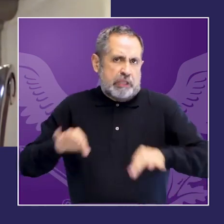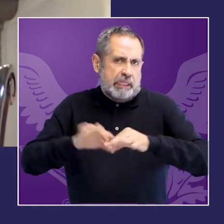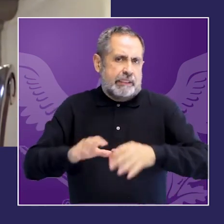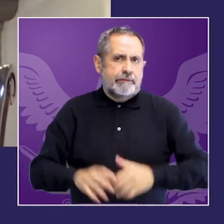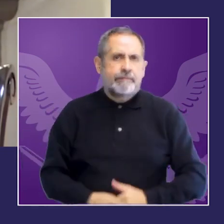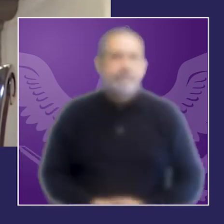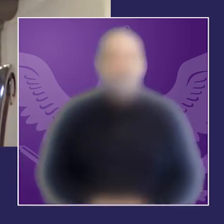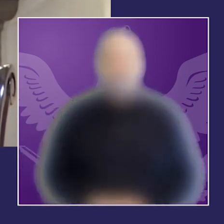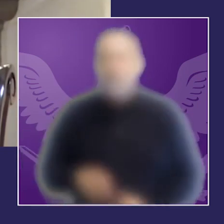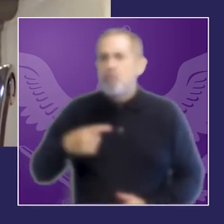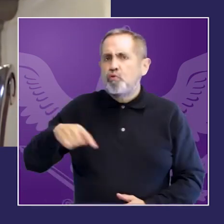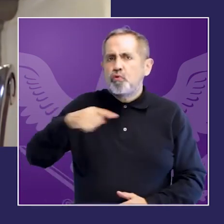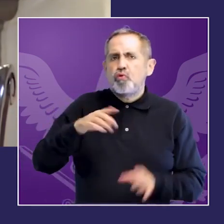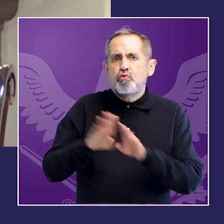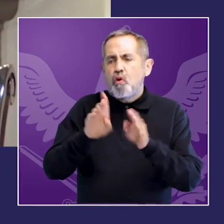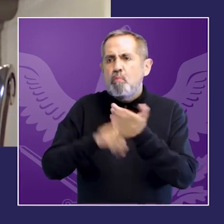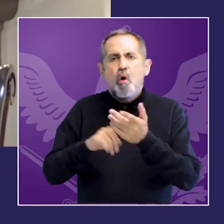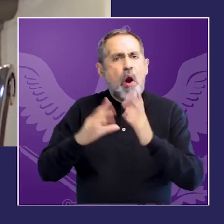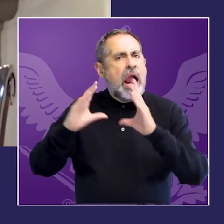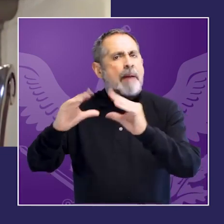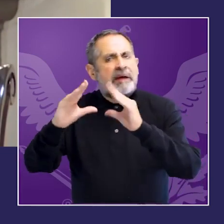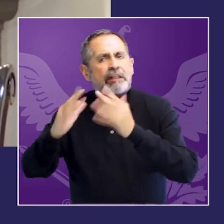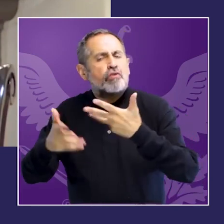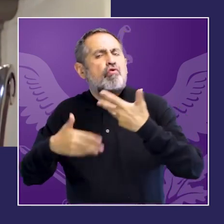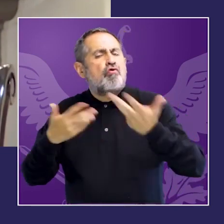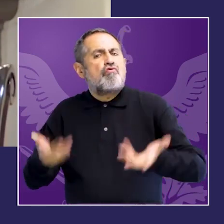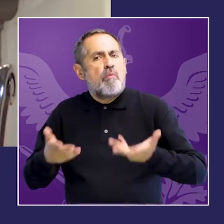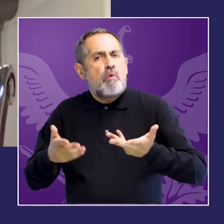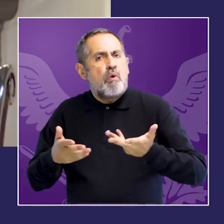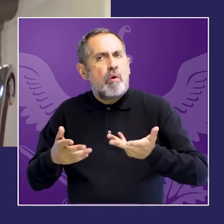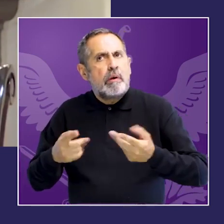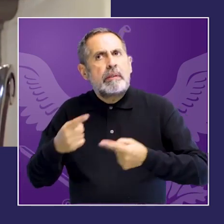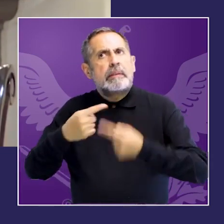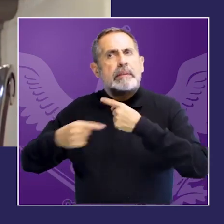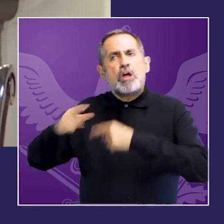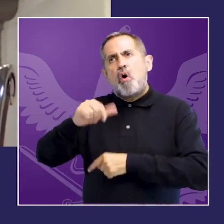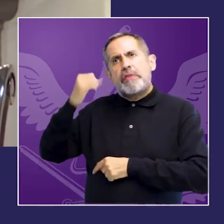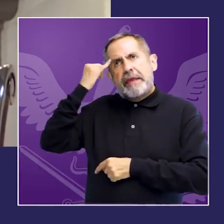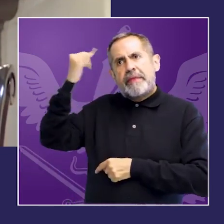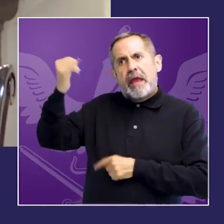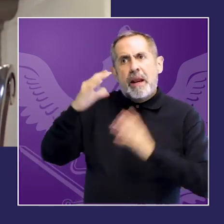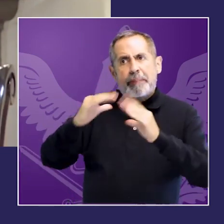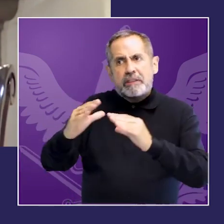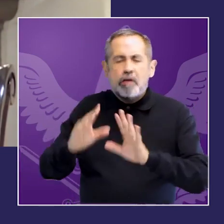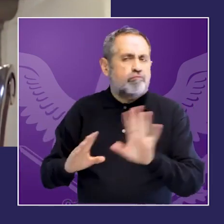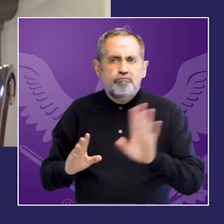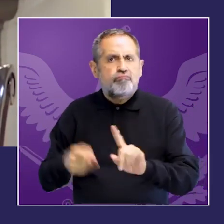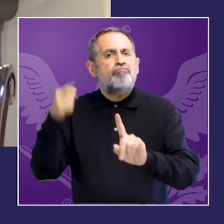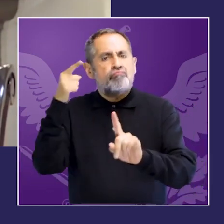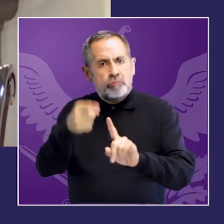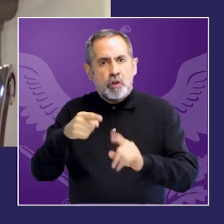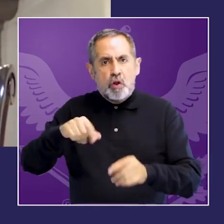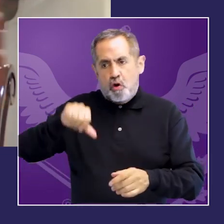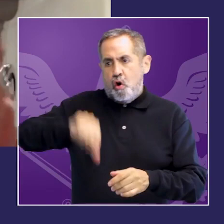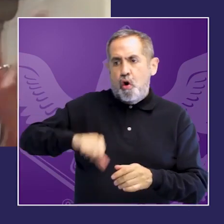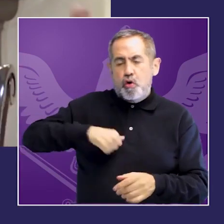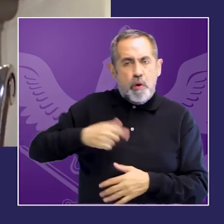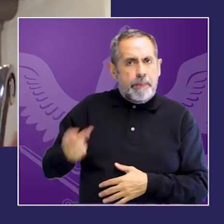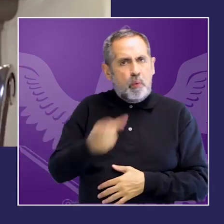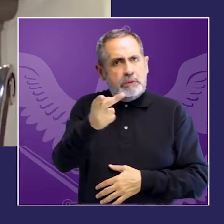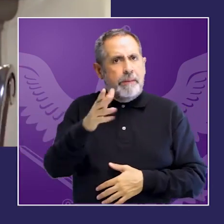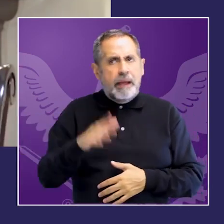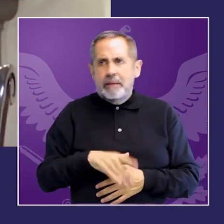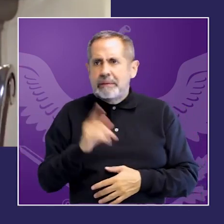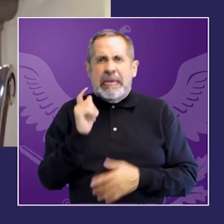llegando con la capacitación esto vale o tenemos que dar marcha atrás y plantear otra manera de capacitación por eso incluso